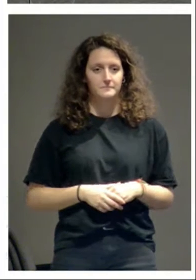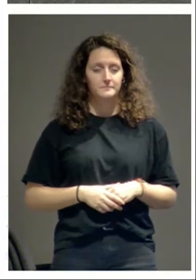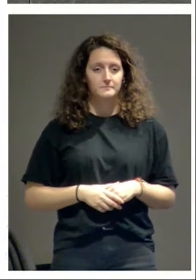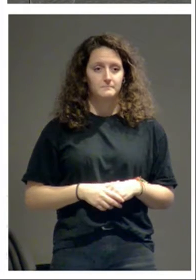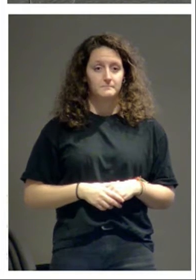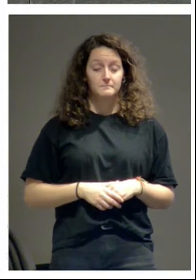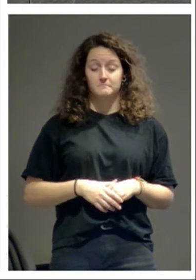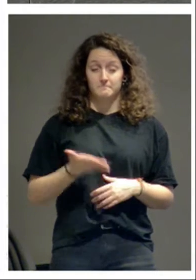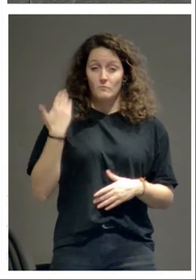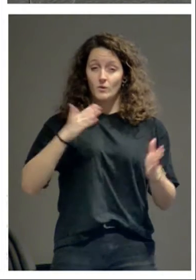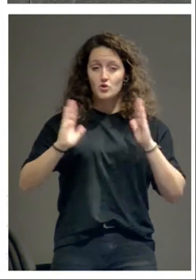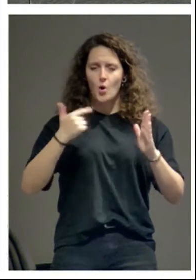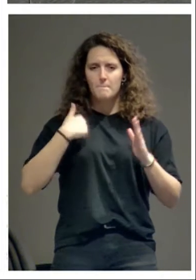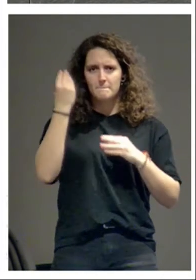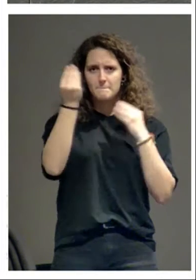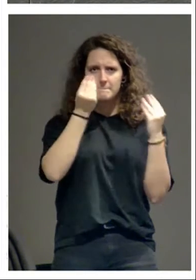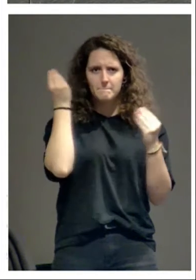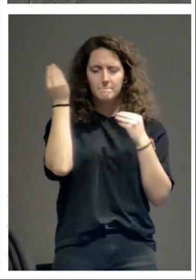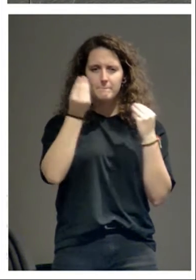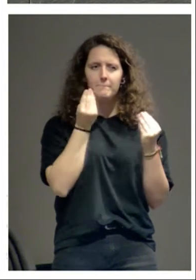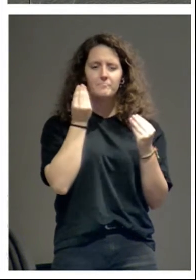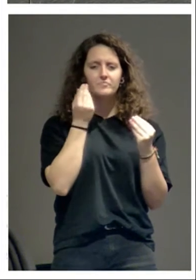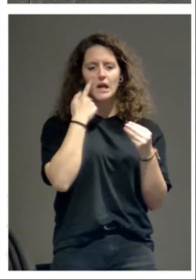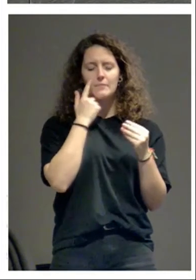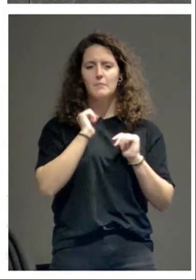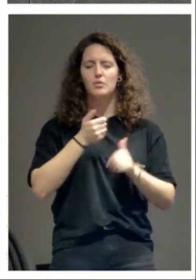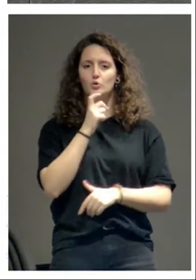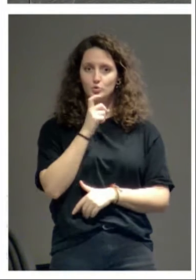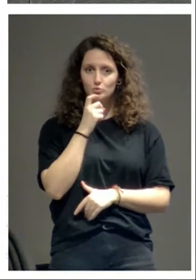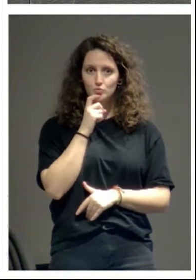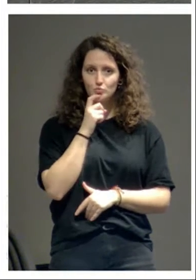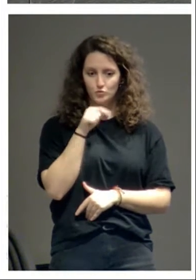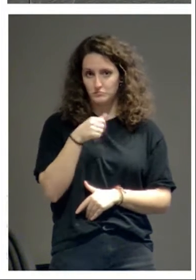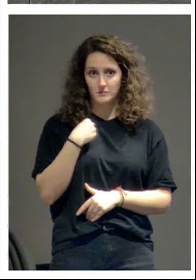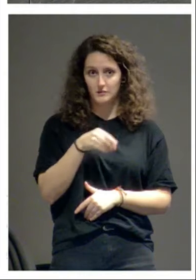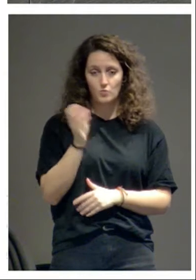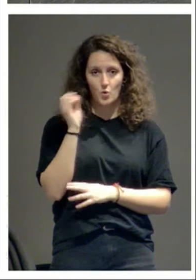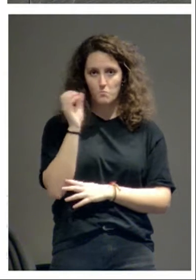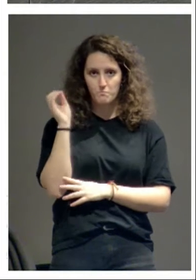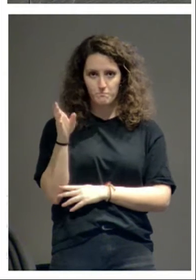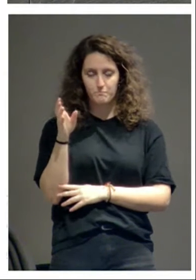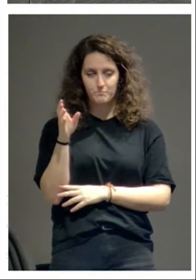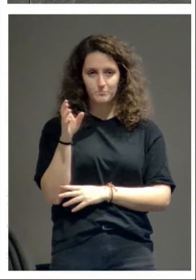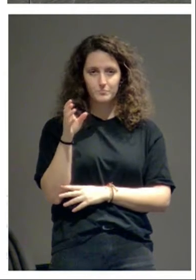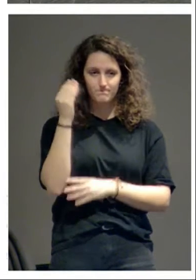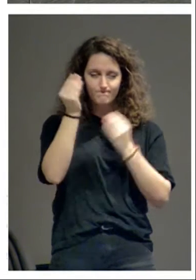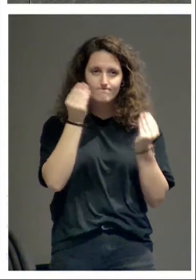Cuando estaba pensando cómo empezar estas charlas,